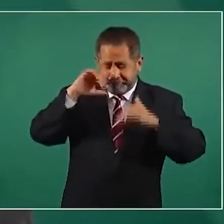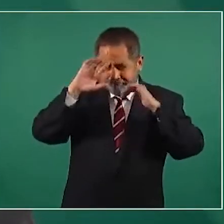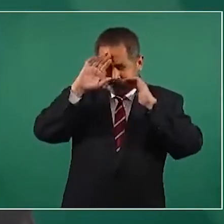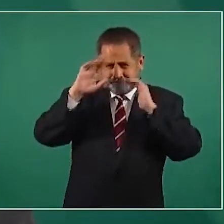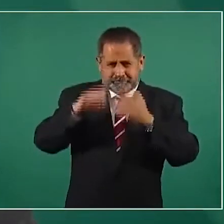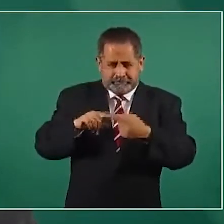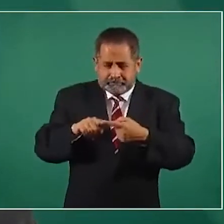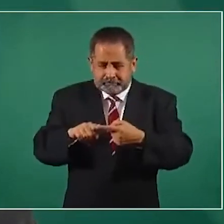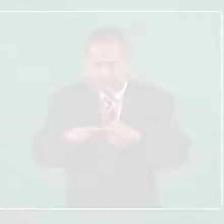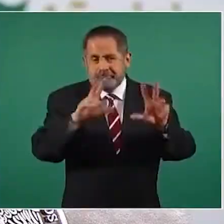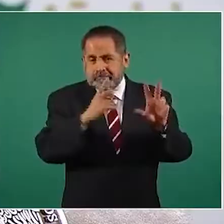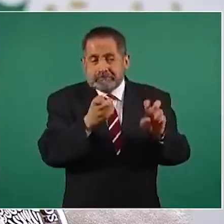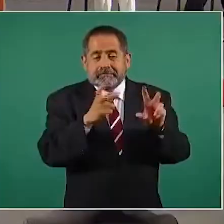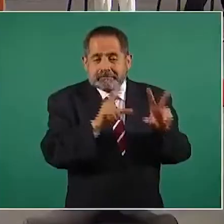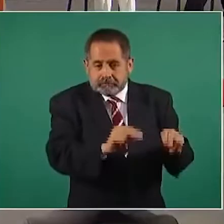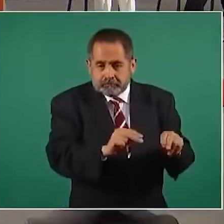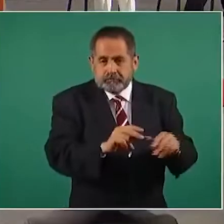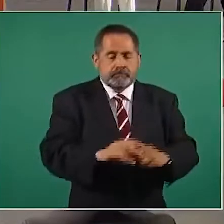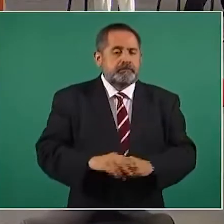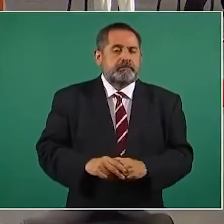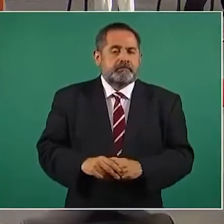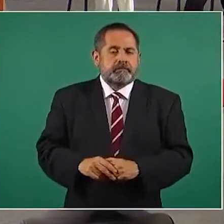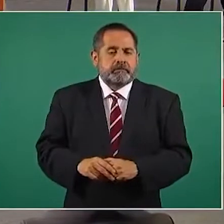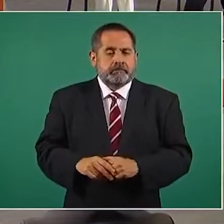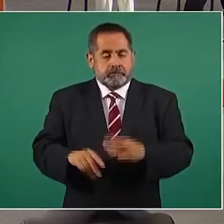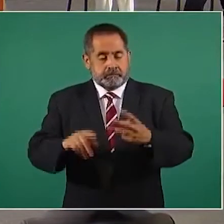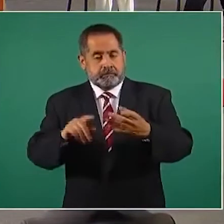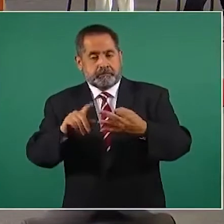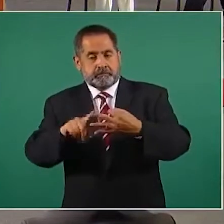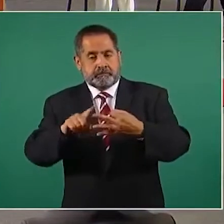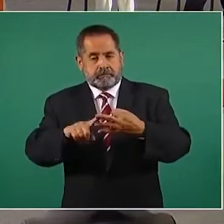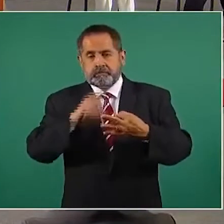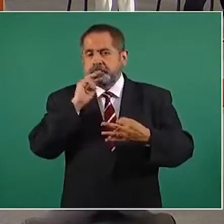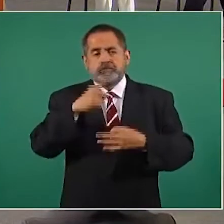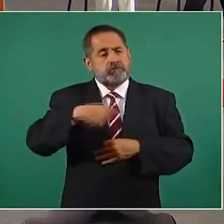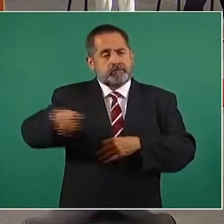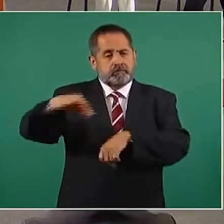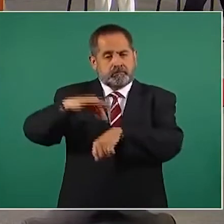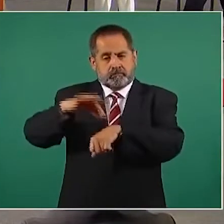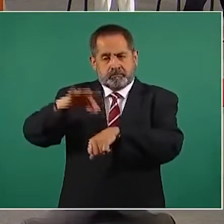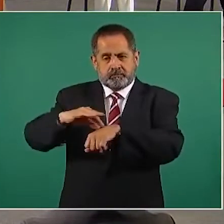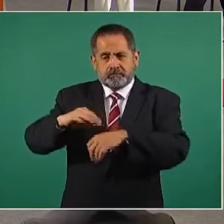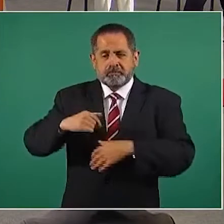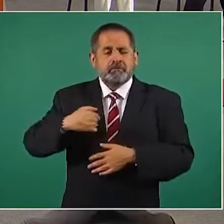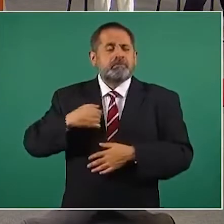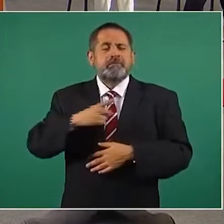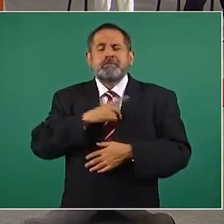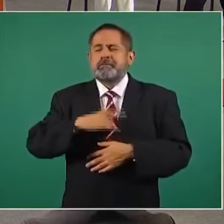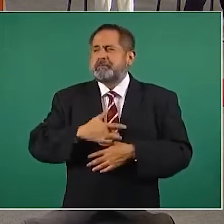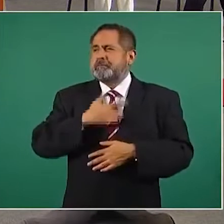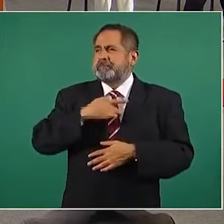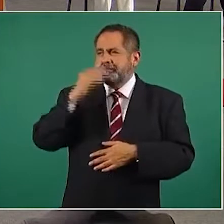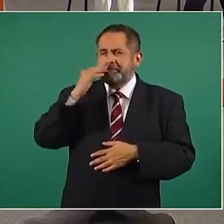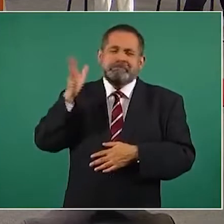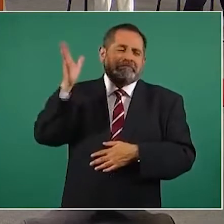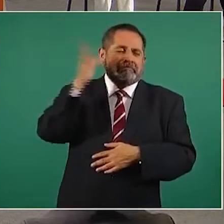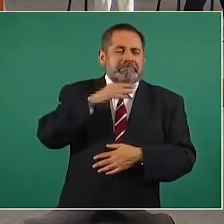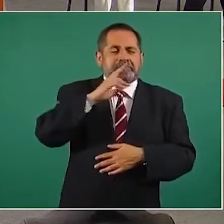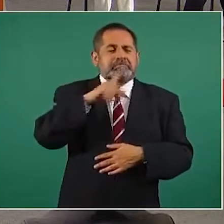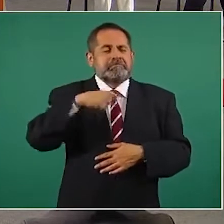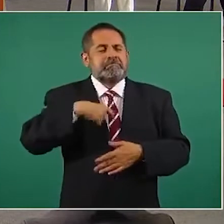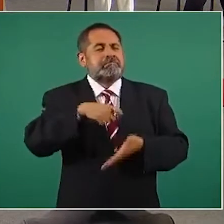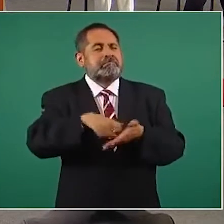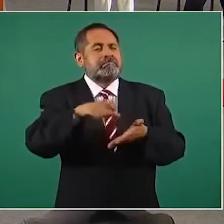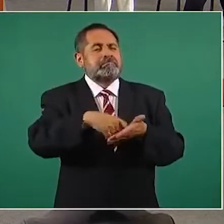va a salir negativa. Acude a tu médico, no te automediques. Es común que en la farmacia,